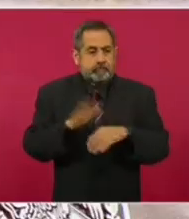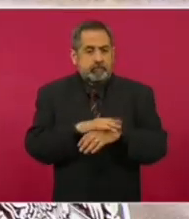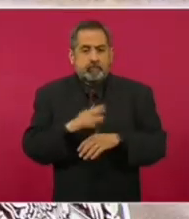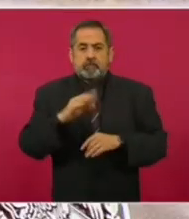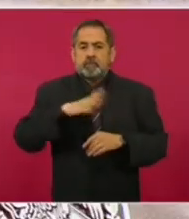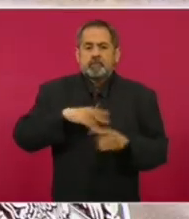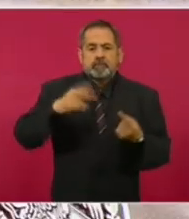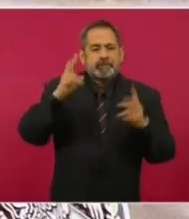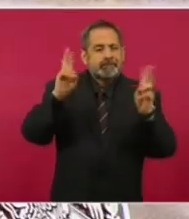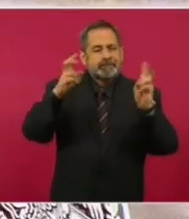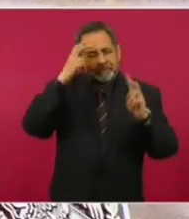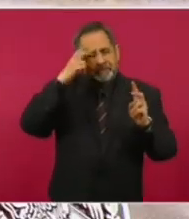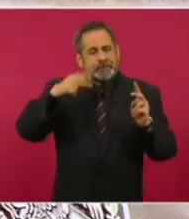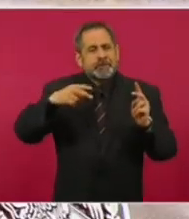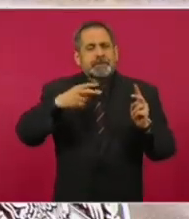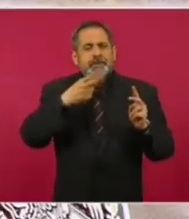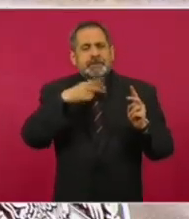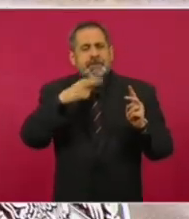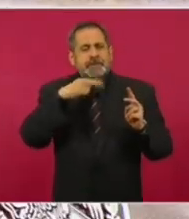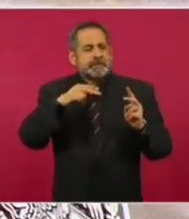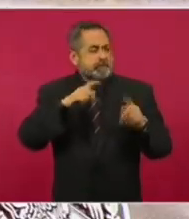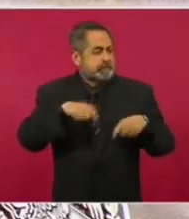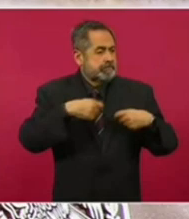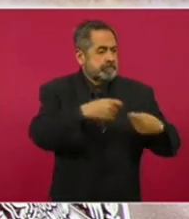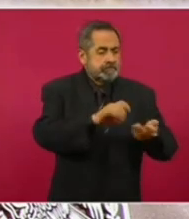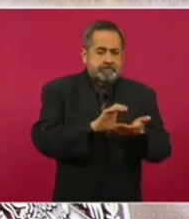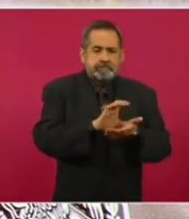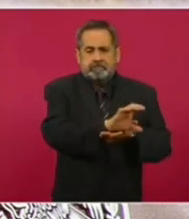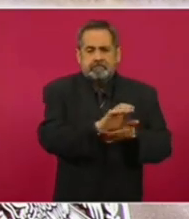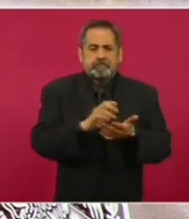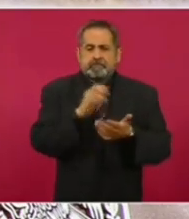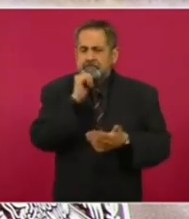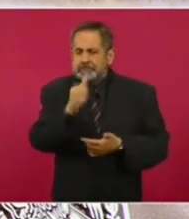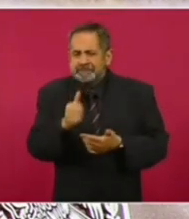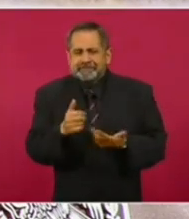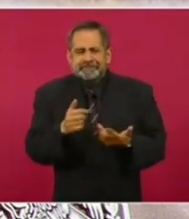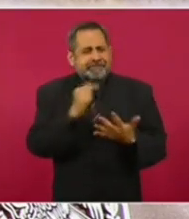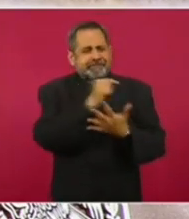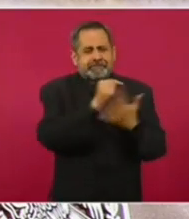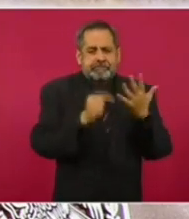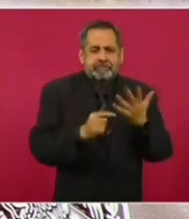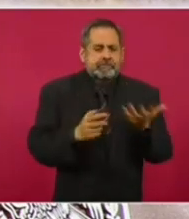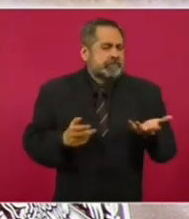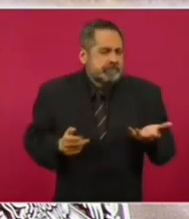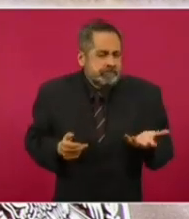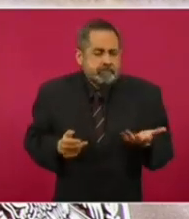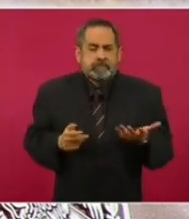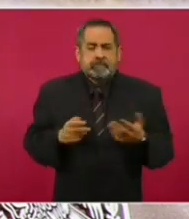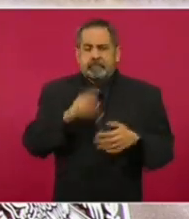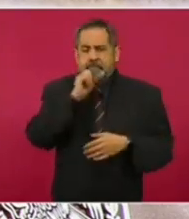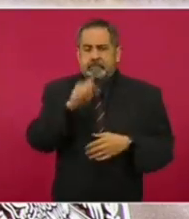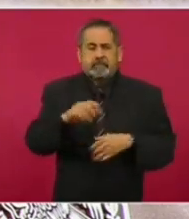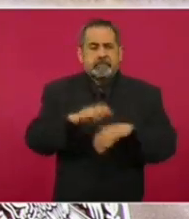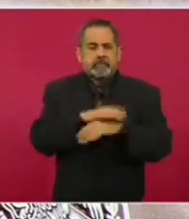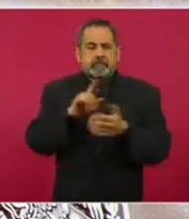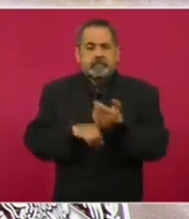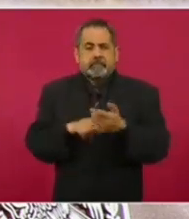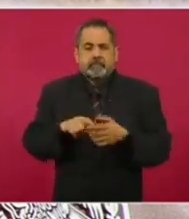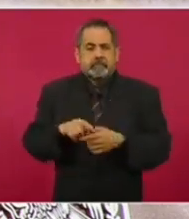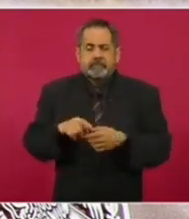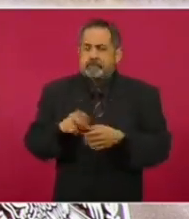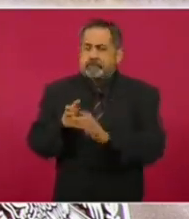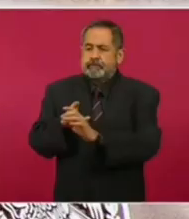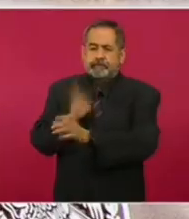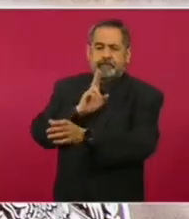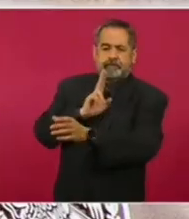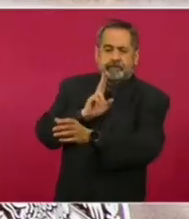reparto de utilidades, porque estas empresas no generaban utilidades, pero también por las altas y bajas en el Seguro Social,